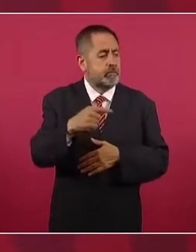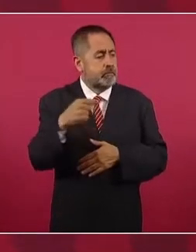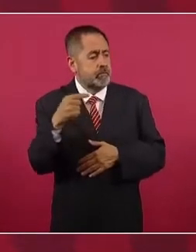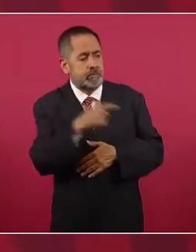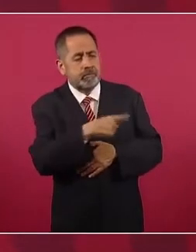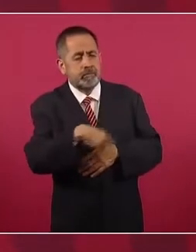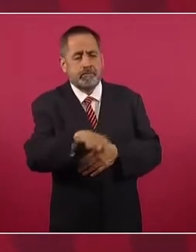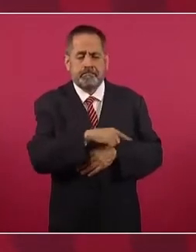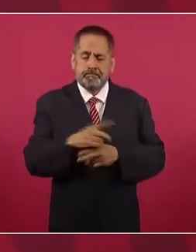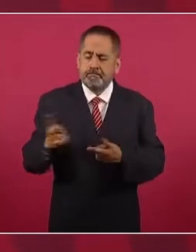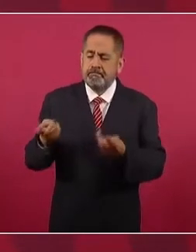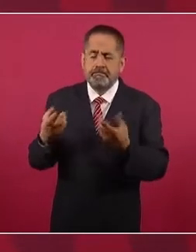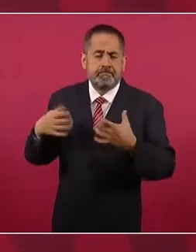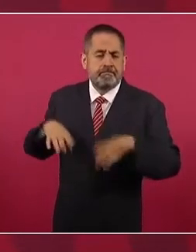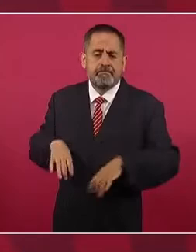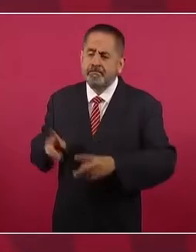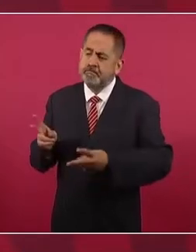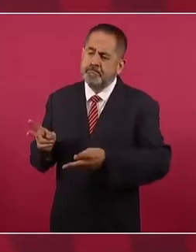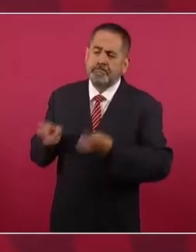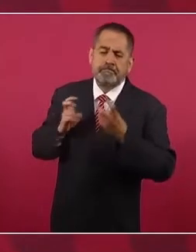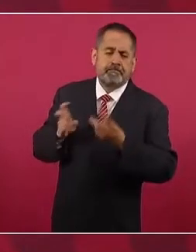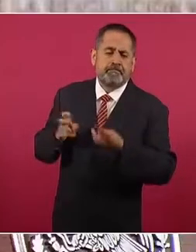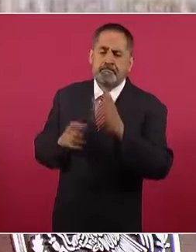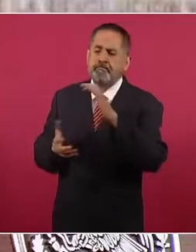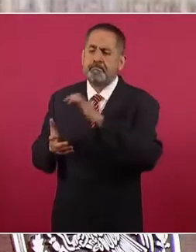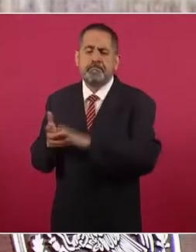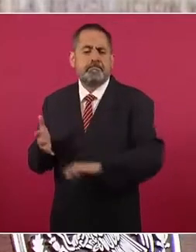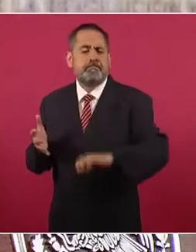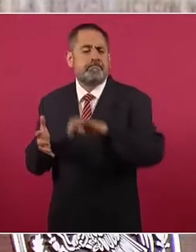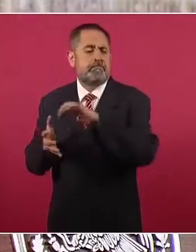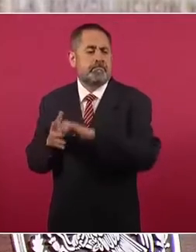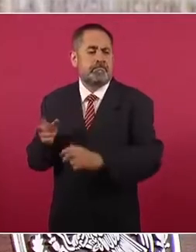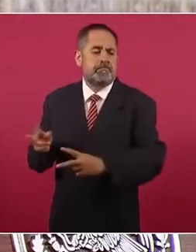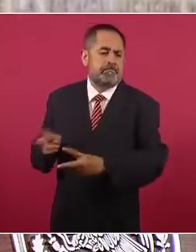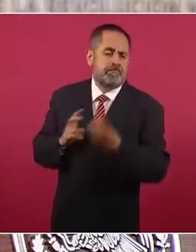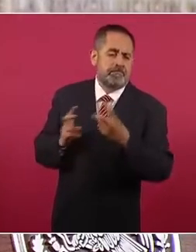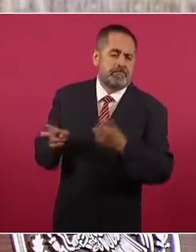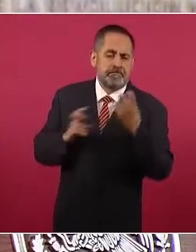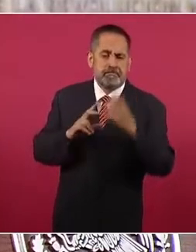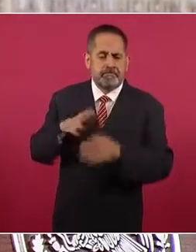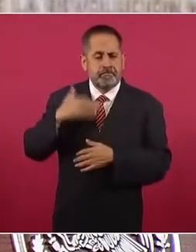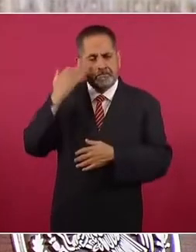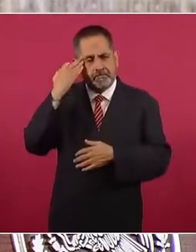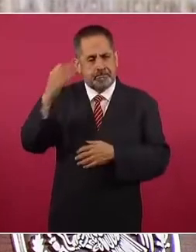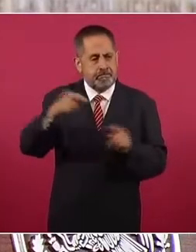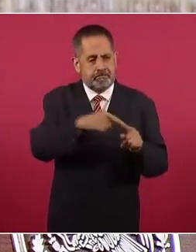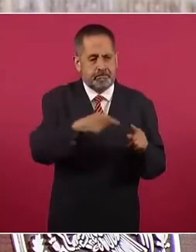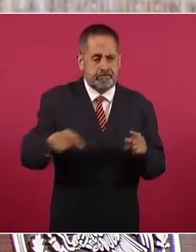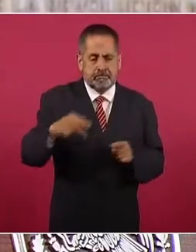que se llevó a cabo durante todo el periodo neoliberal.